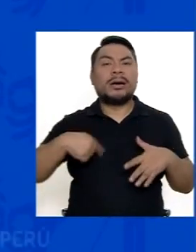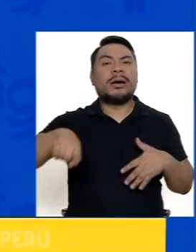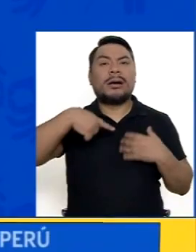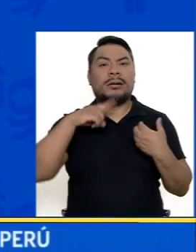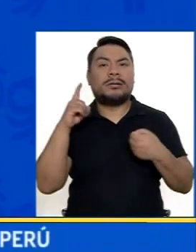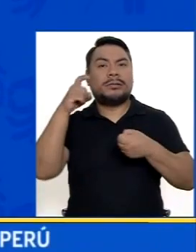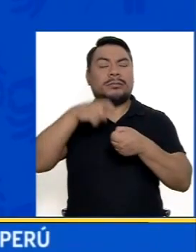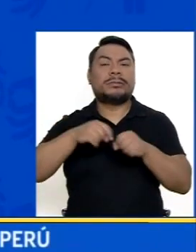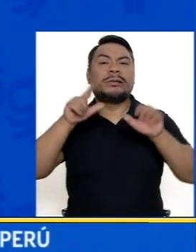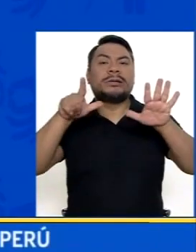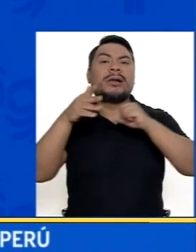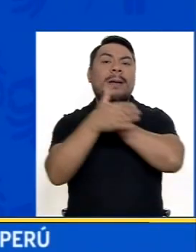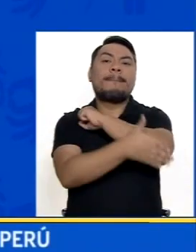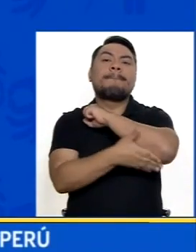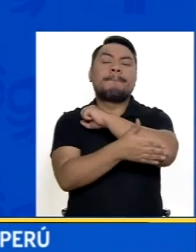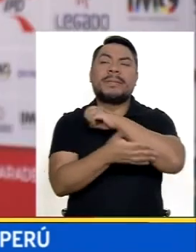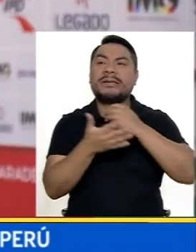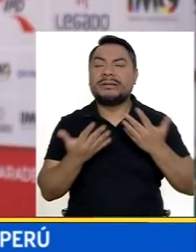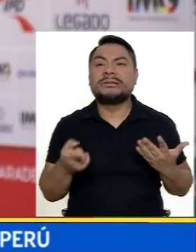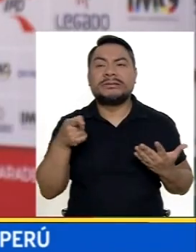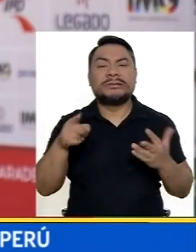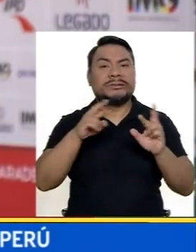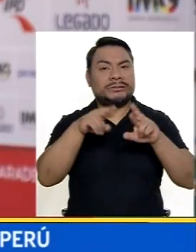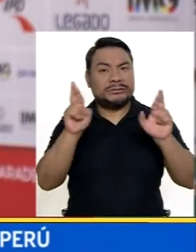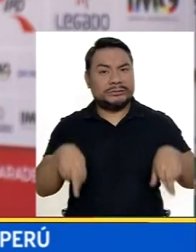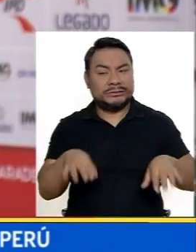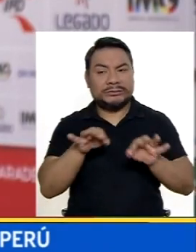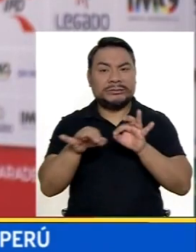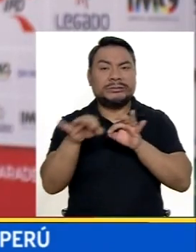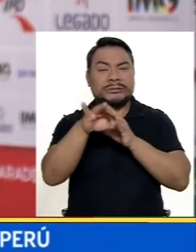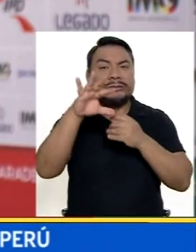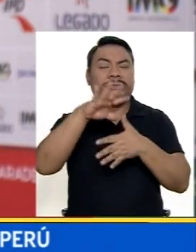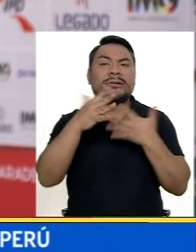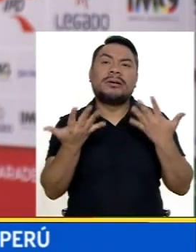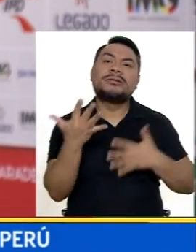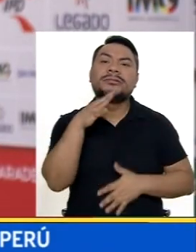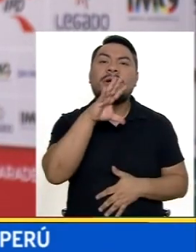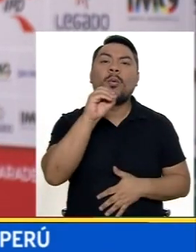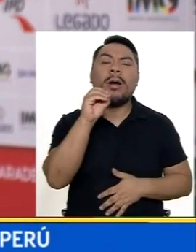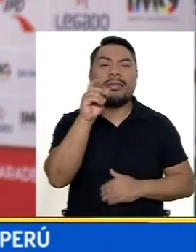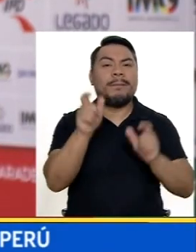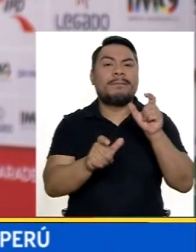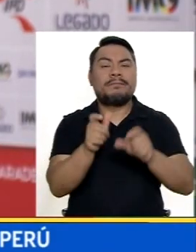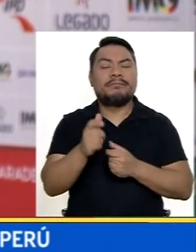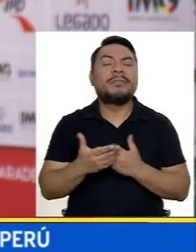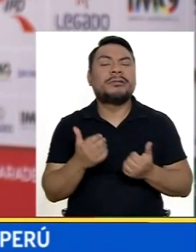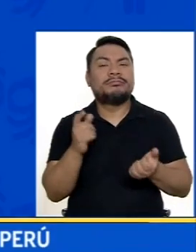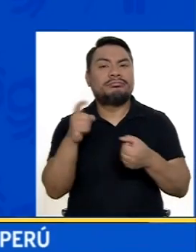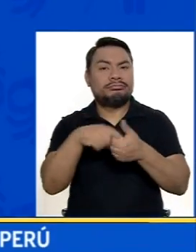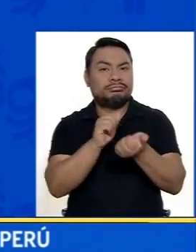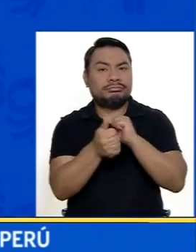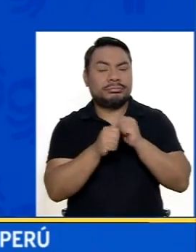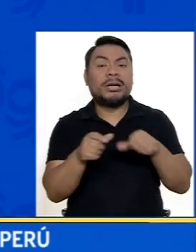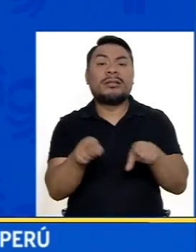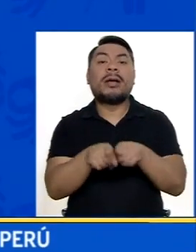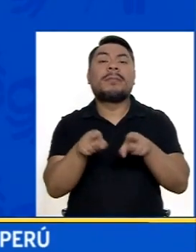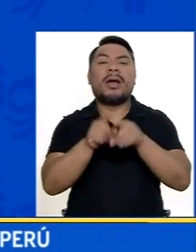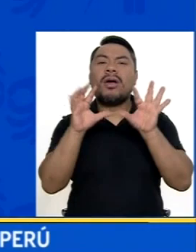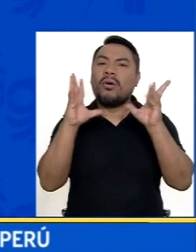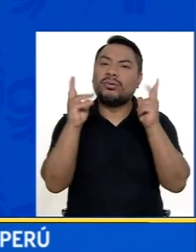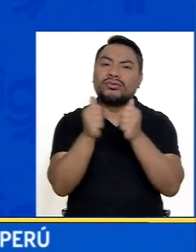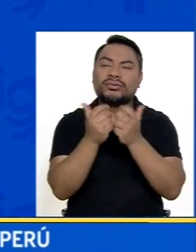participando 7 países de la región Con más de 50 participantes Y con también